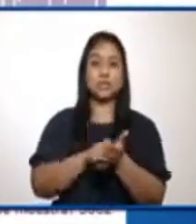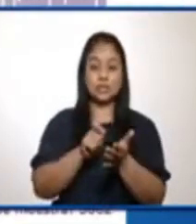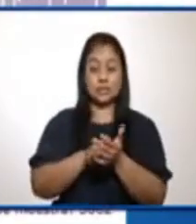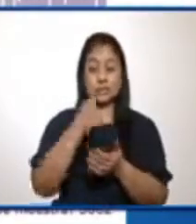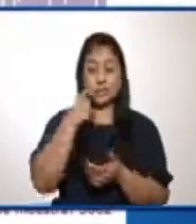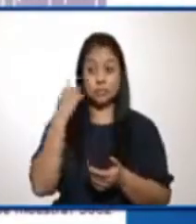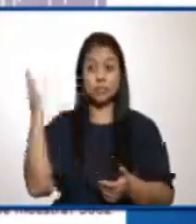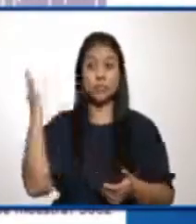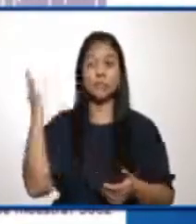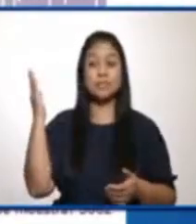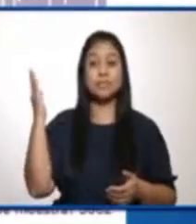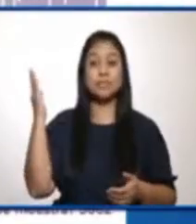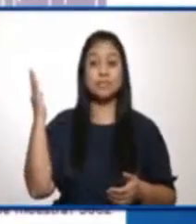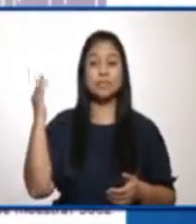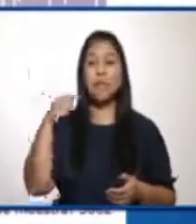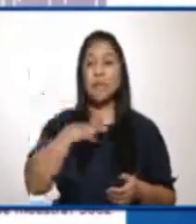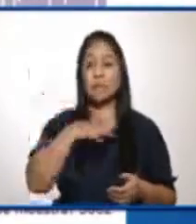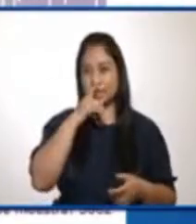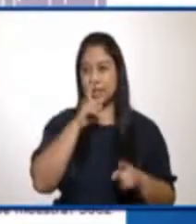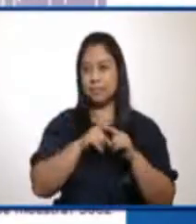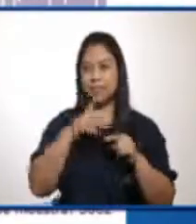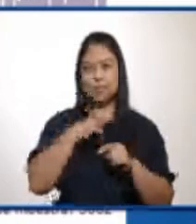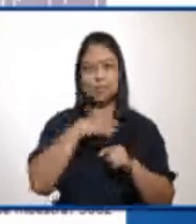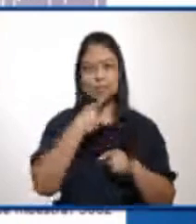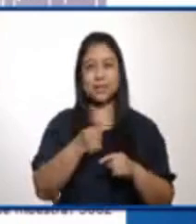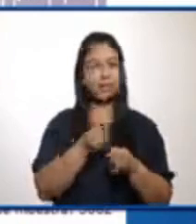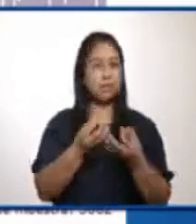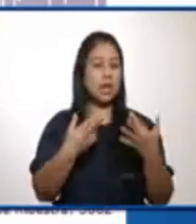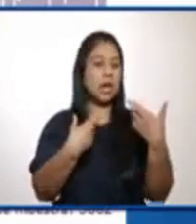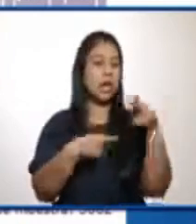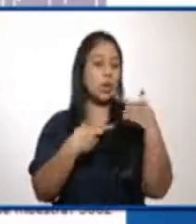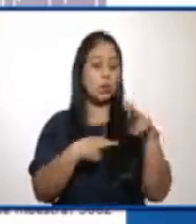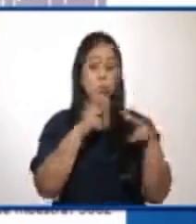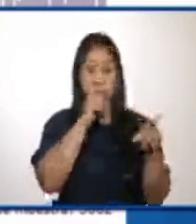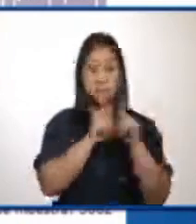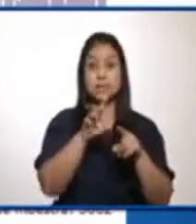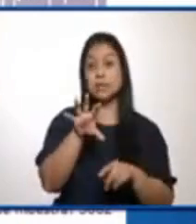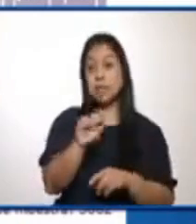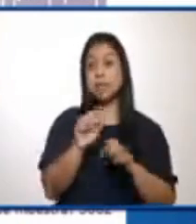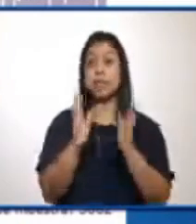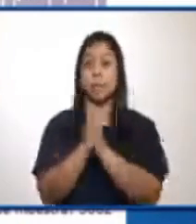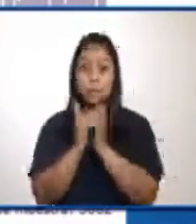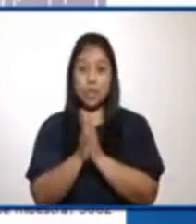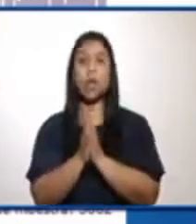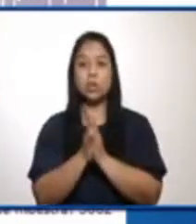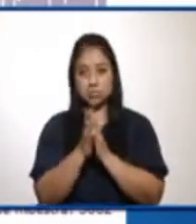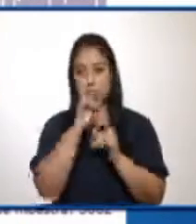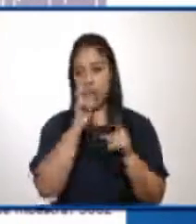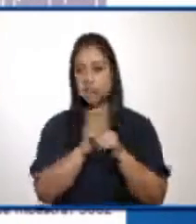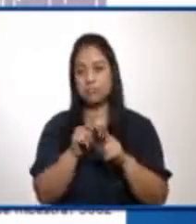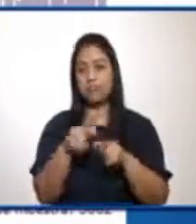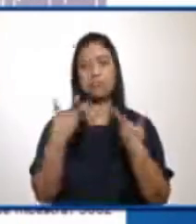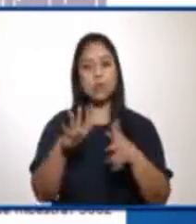también en algunos reportes, especialmente del fin de semana. Nosotros seguimos promocionando la